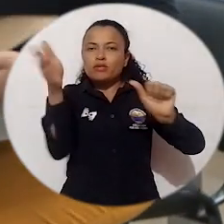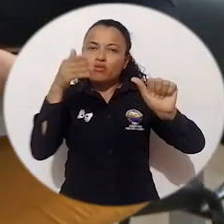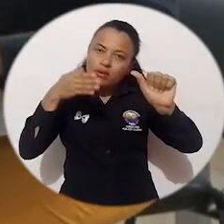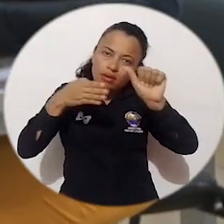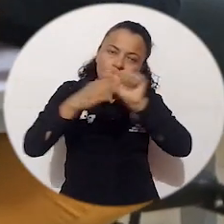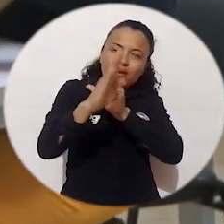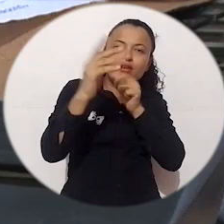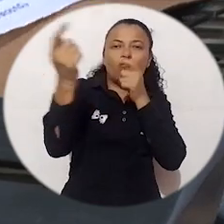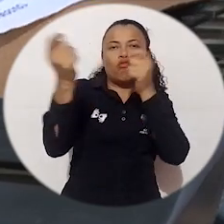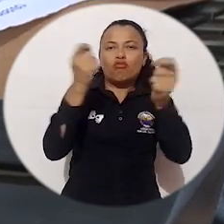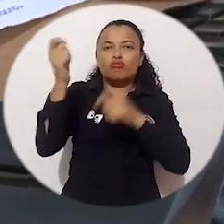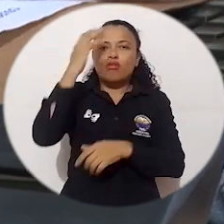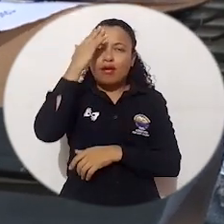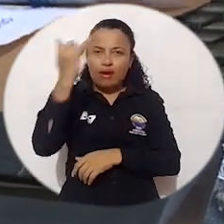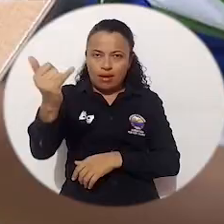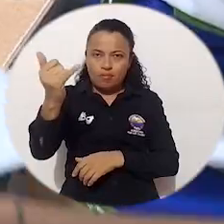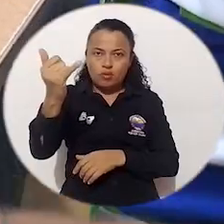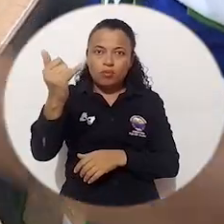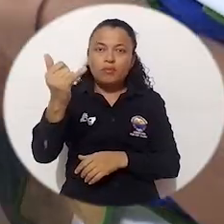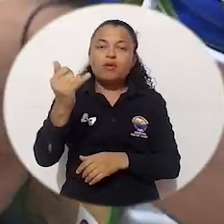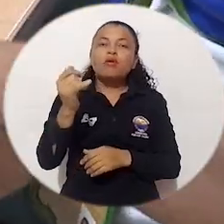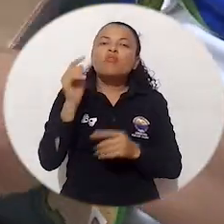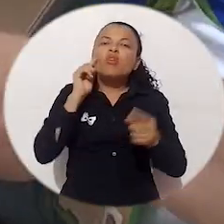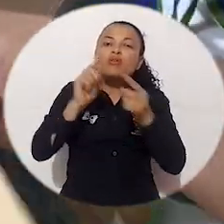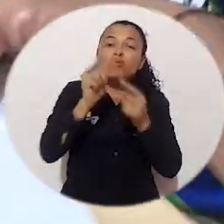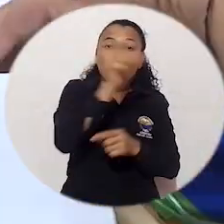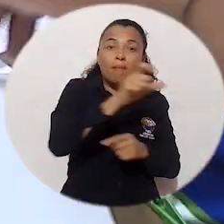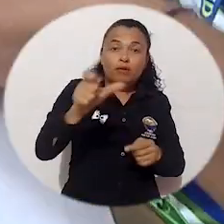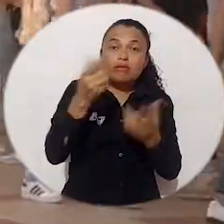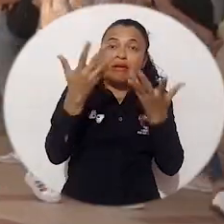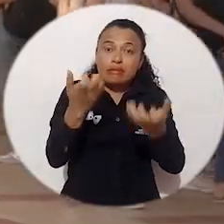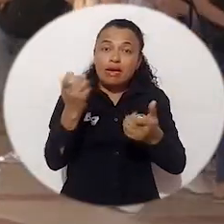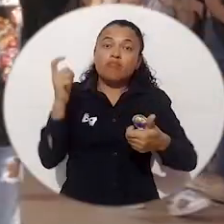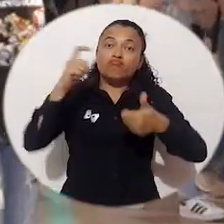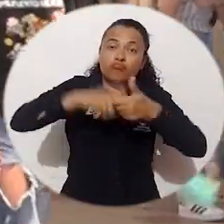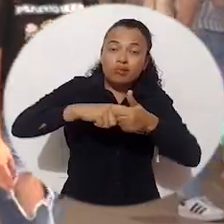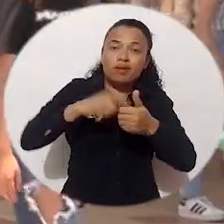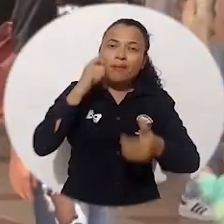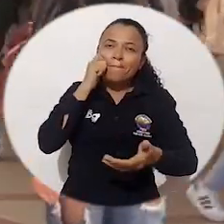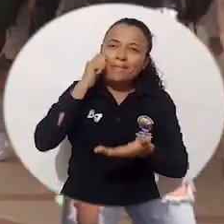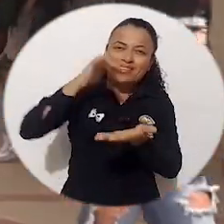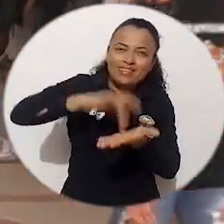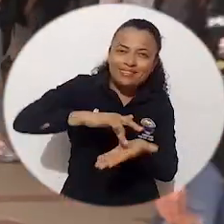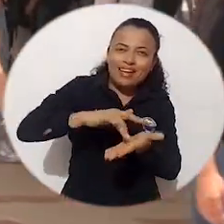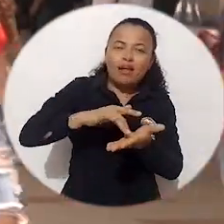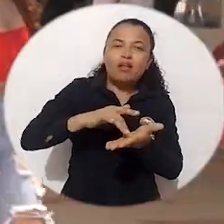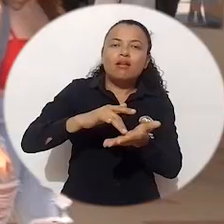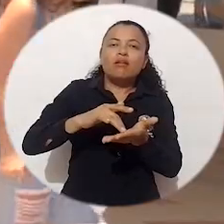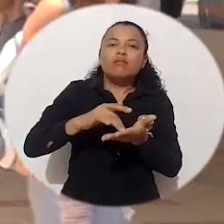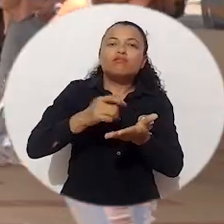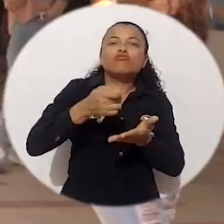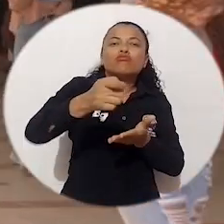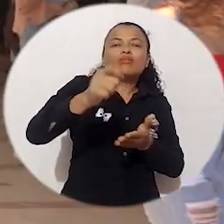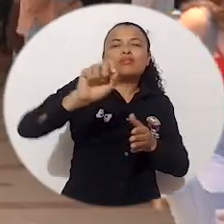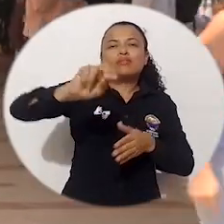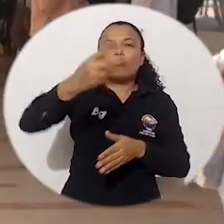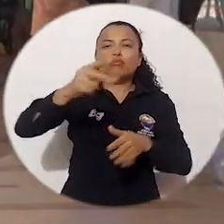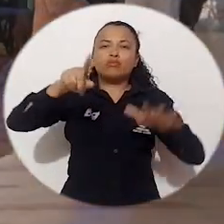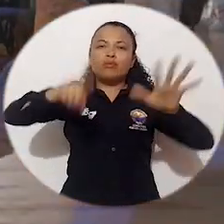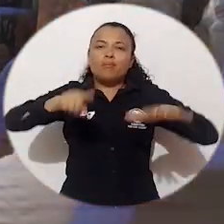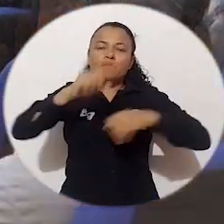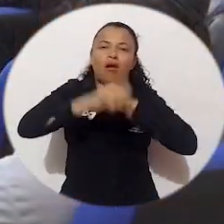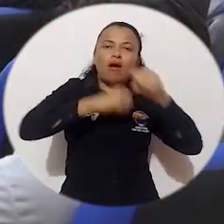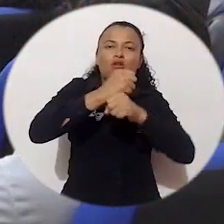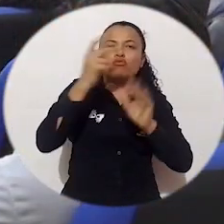por intermedio del Grupo de Admisiones, Registro y Control Académico para quienes deseen acceder en la modalidad de pregrado presencial durante